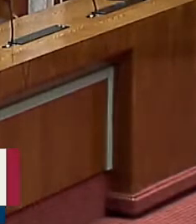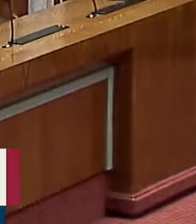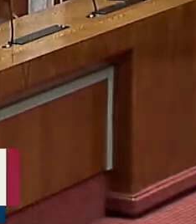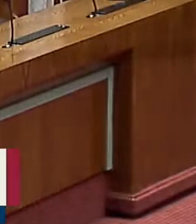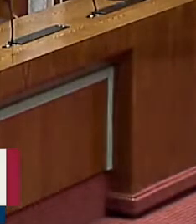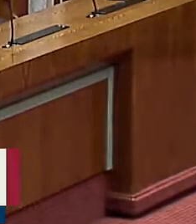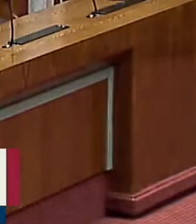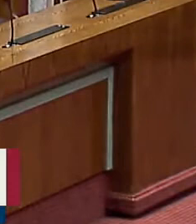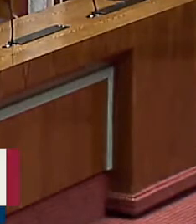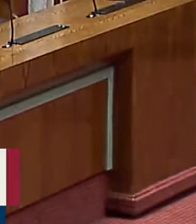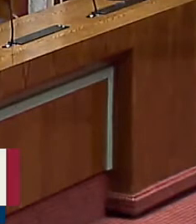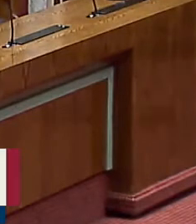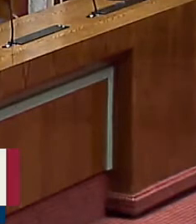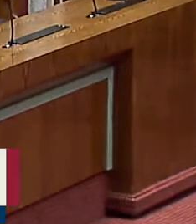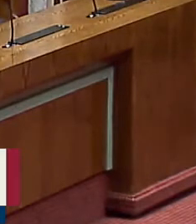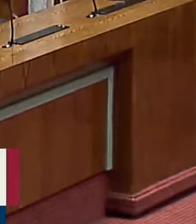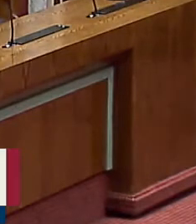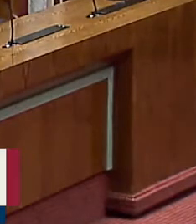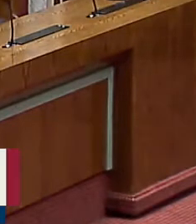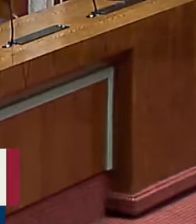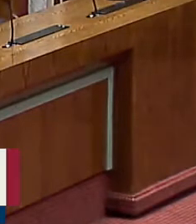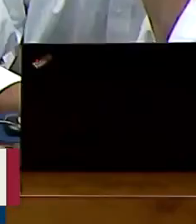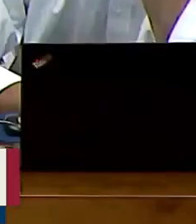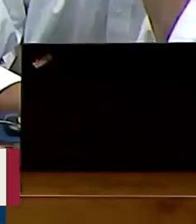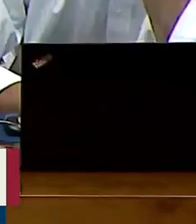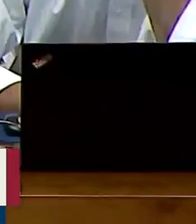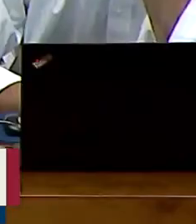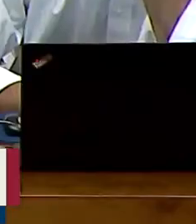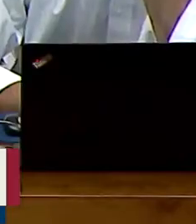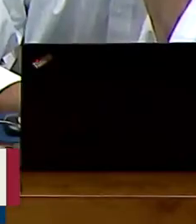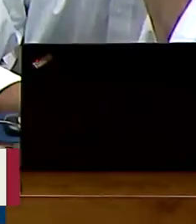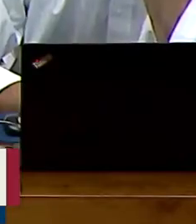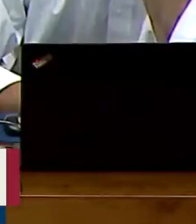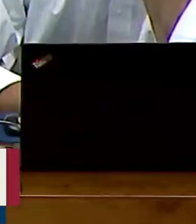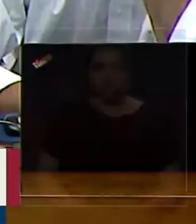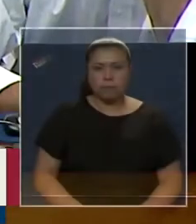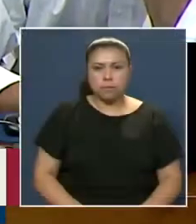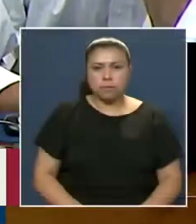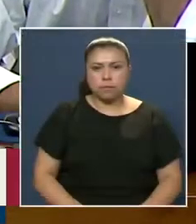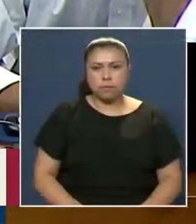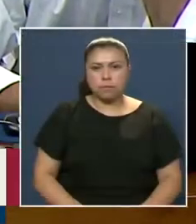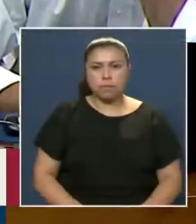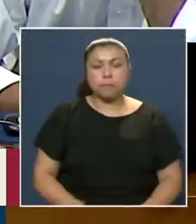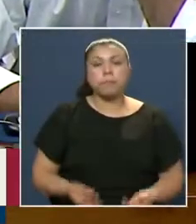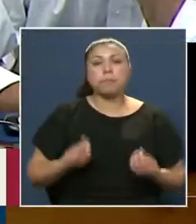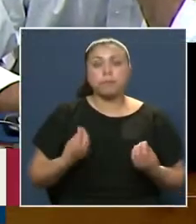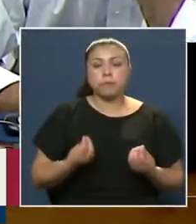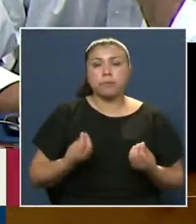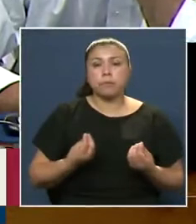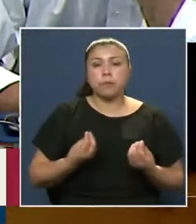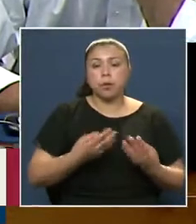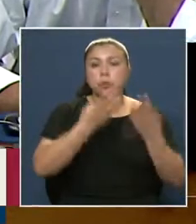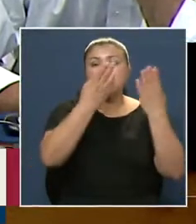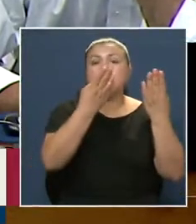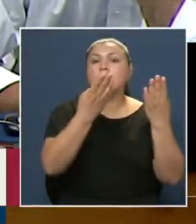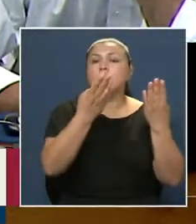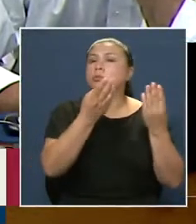Muchas gracias Por habernos acompañado Acá En este ratito Así que Un saludo